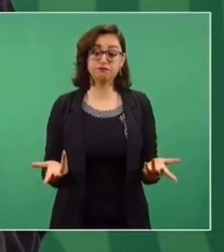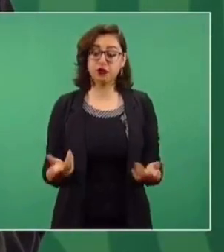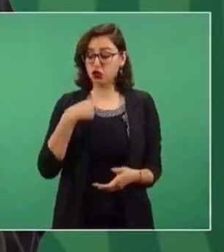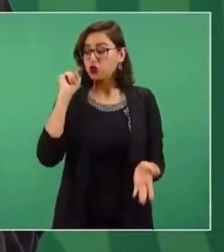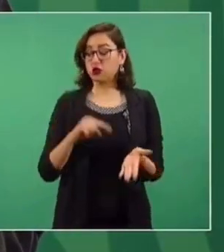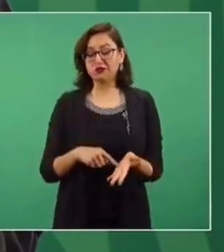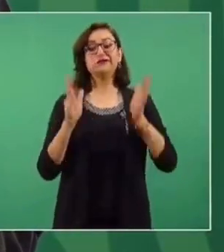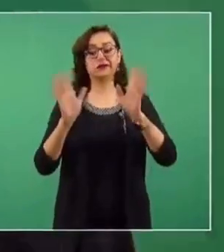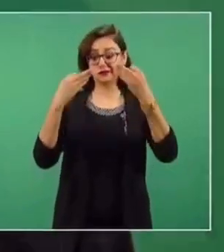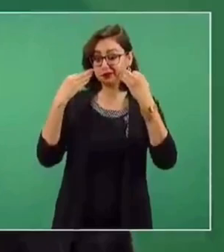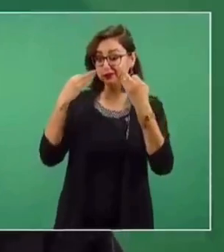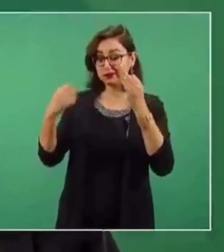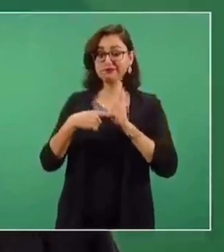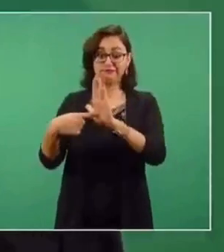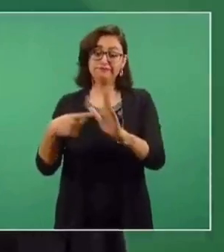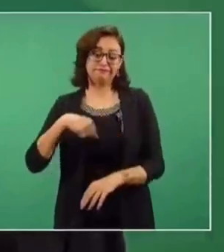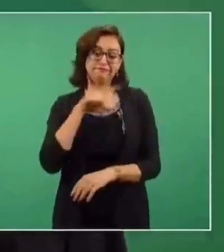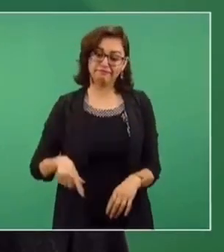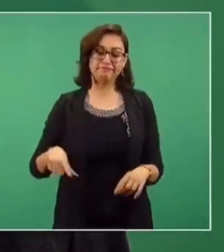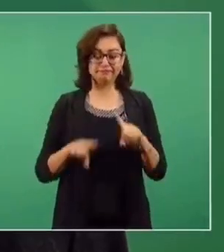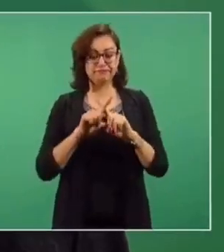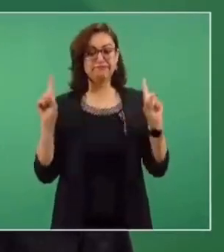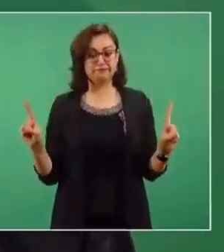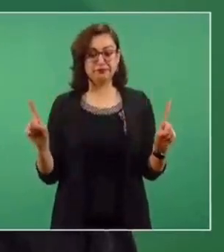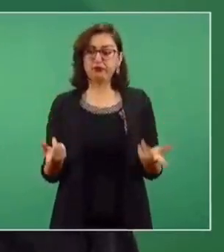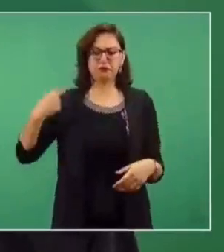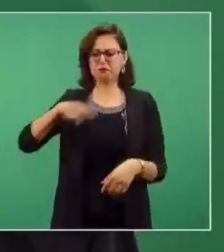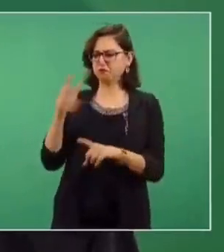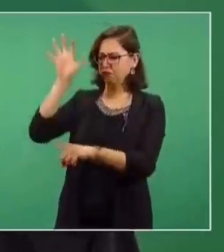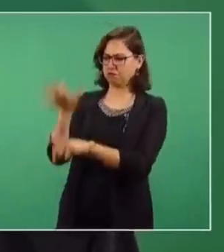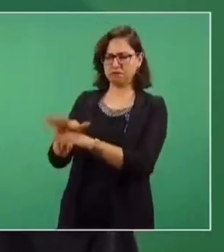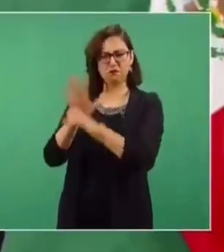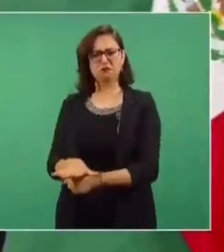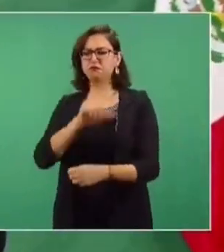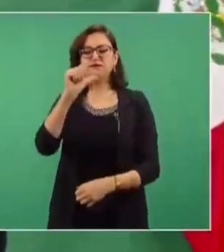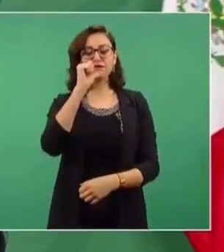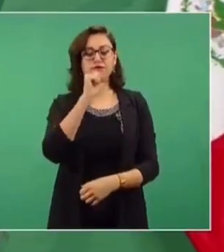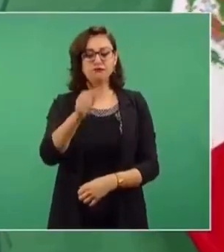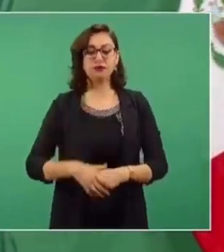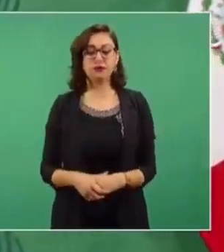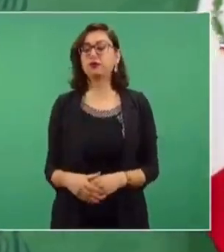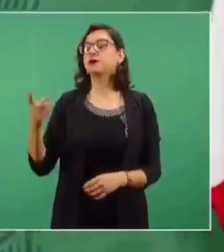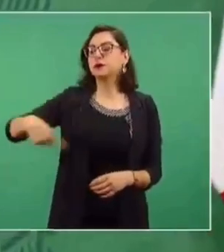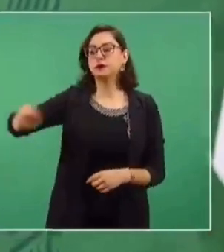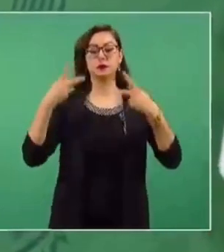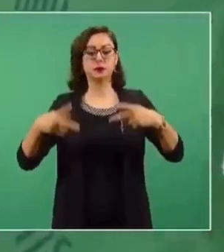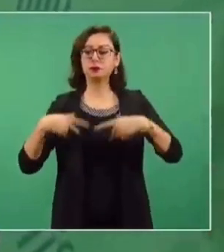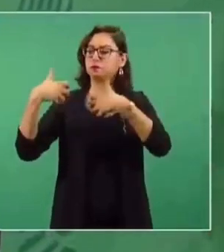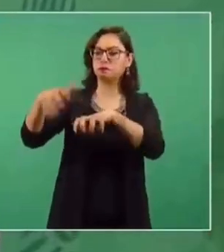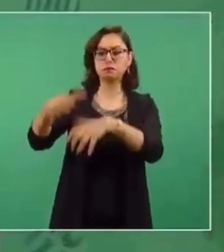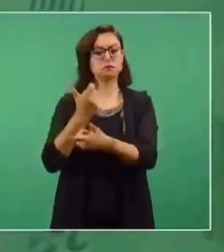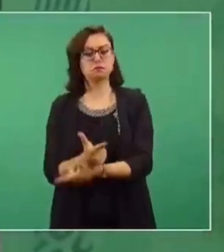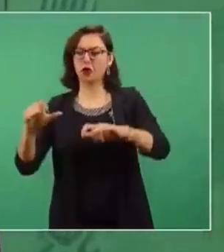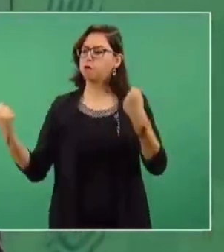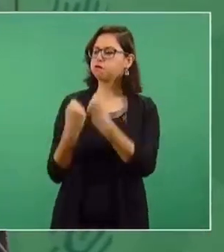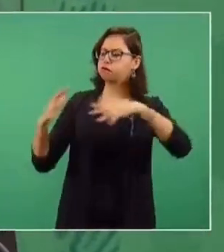que somos distintos, que no somos represores, que se garantizan las libertades, se